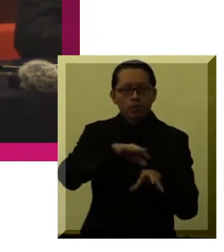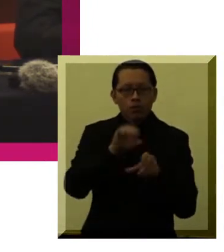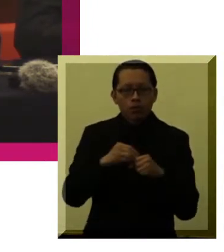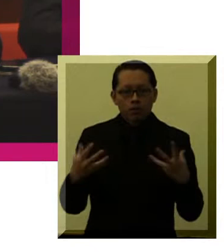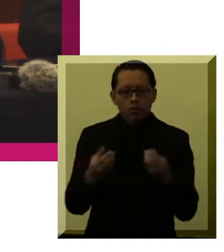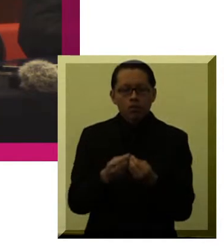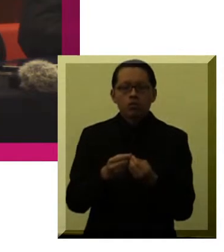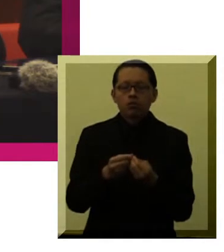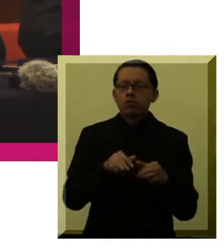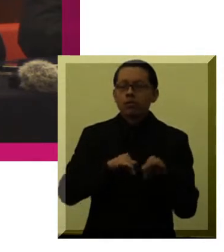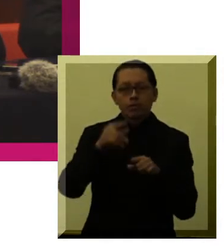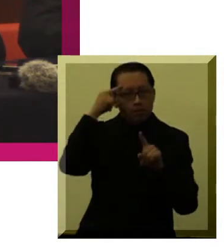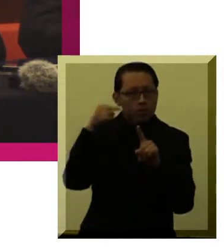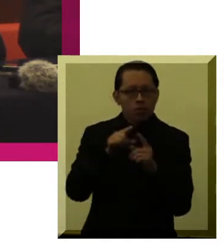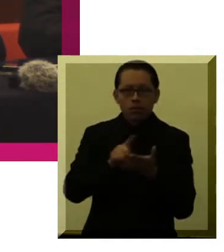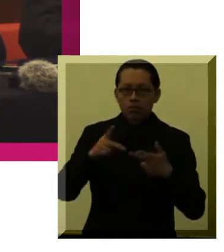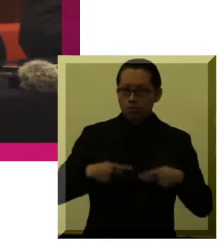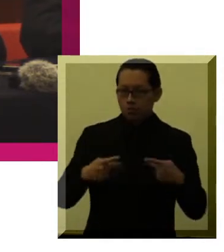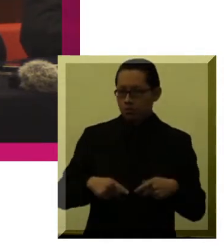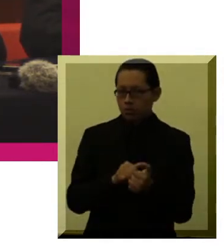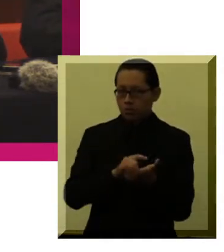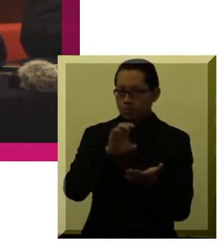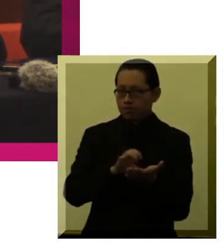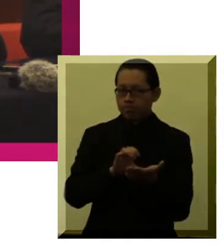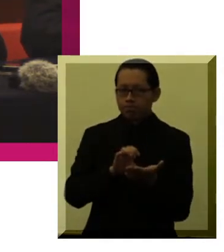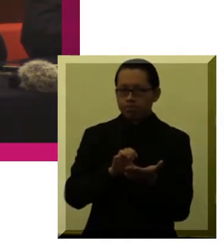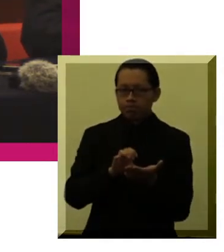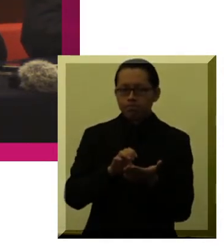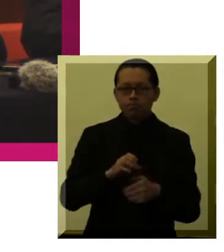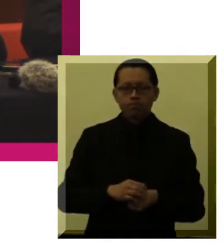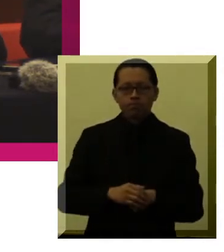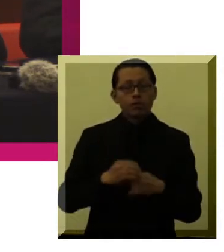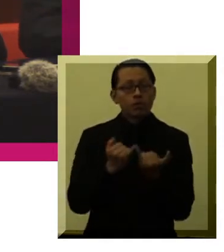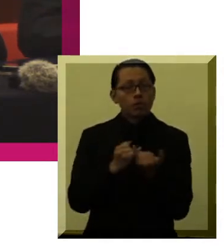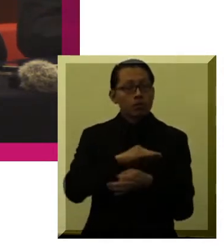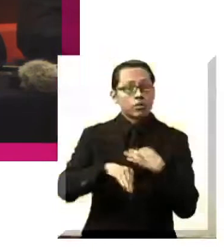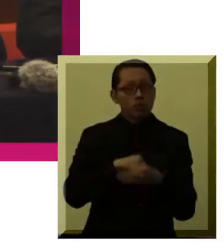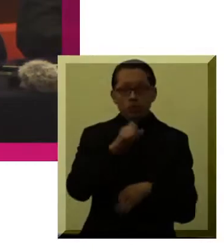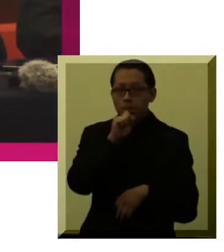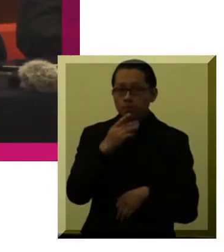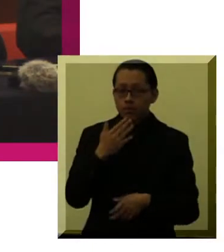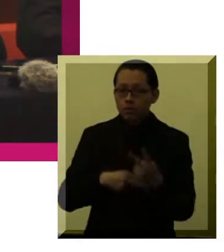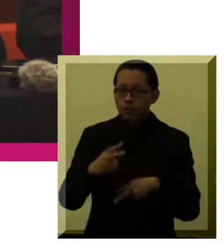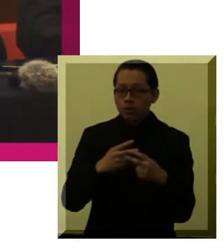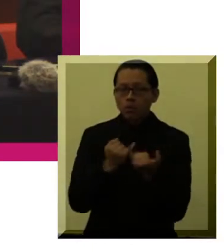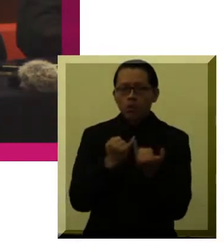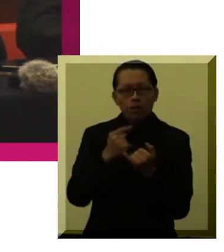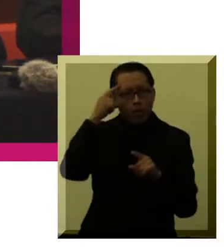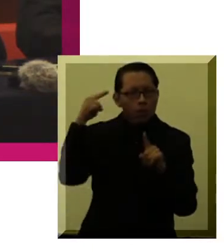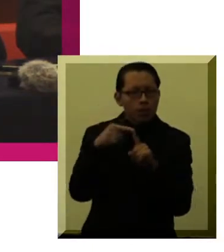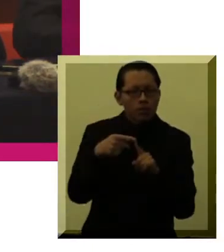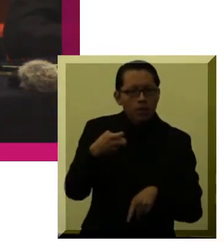en materia de derechos de las personas con discapacidad. Y a todos, me la más cordial bienvenida. El objetivo de este